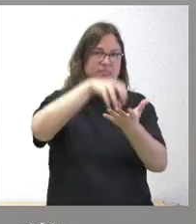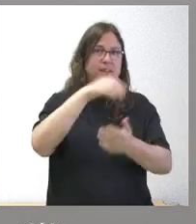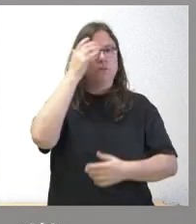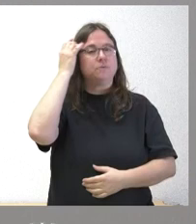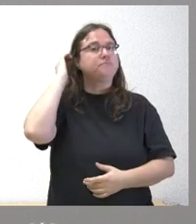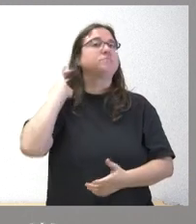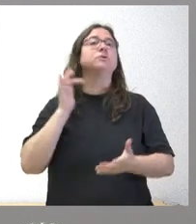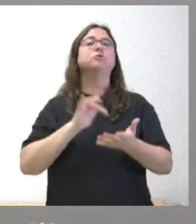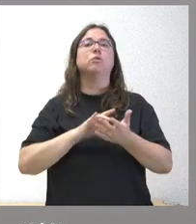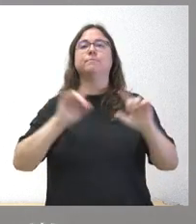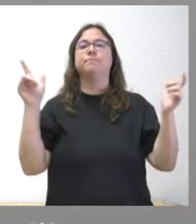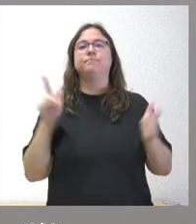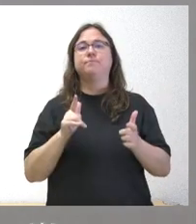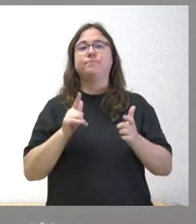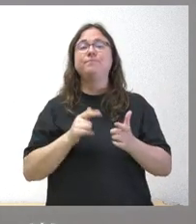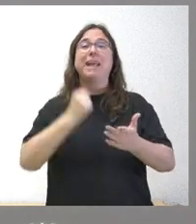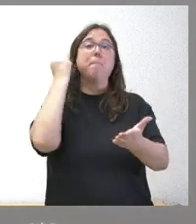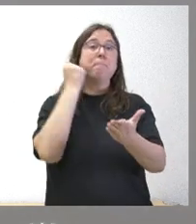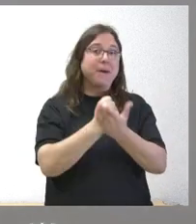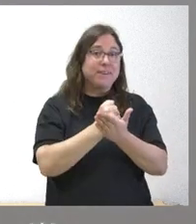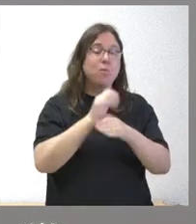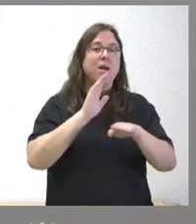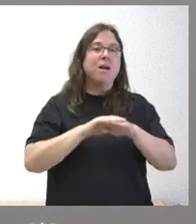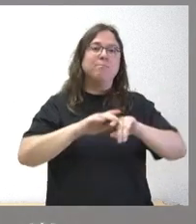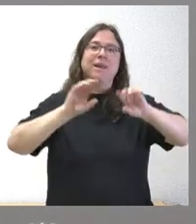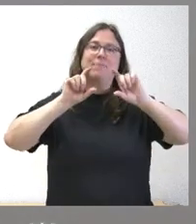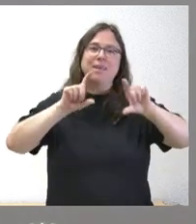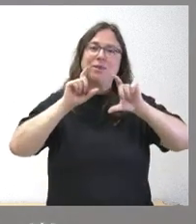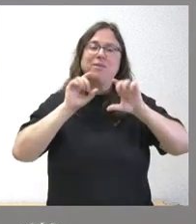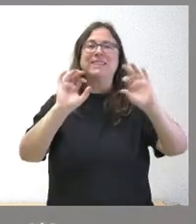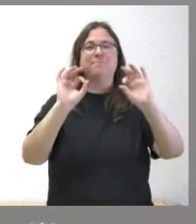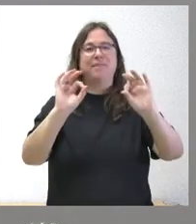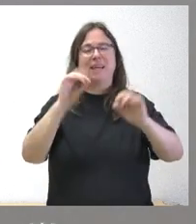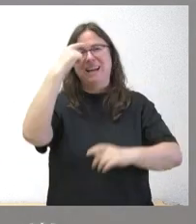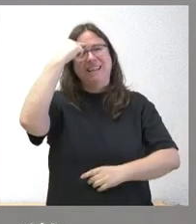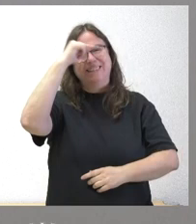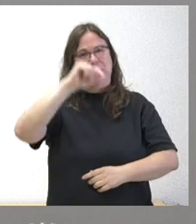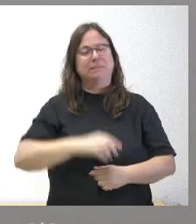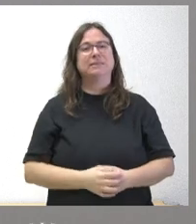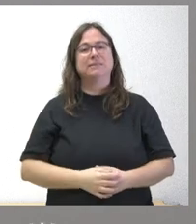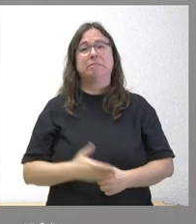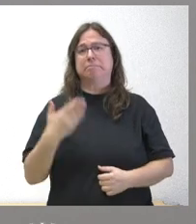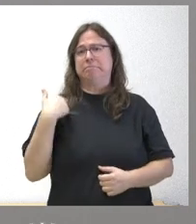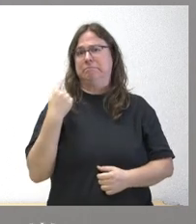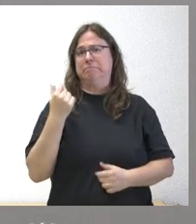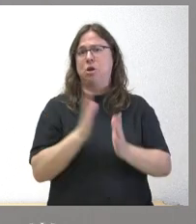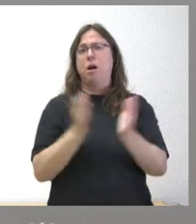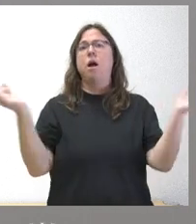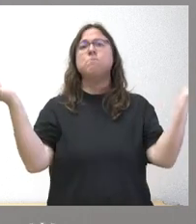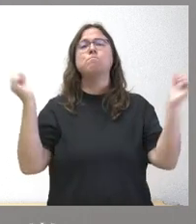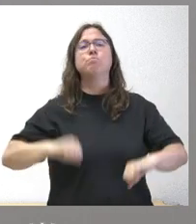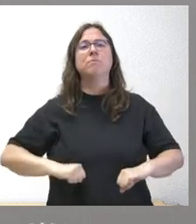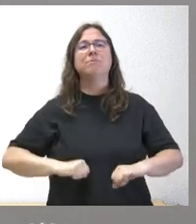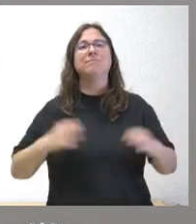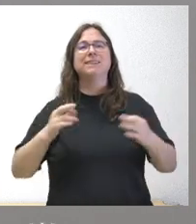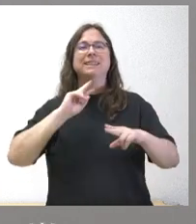Reducimos el coste de la matrícula para las determinadas enseñanzas de régimen especial. Saben ustedes que recientemente hemos aprobado lo